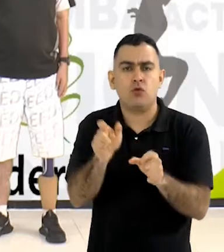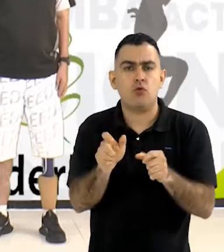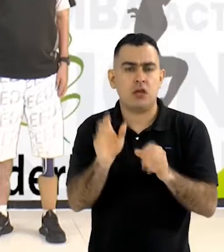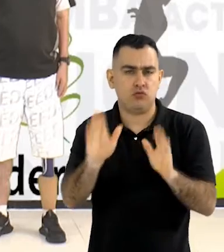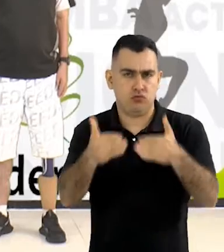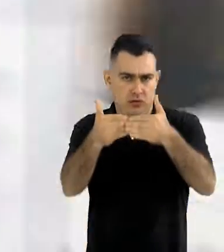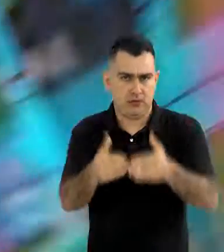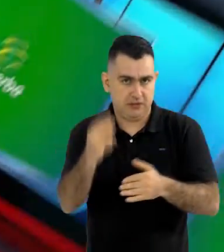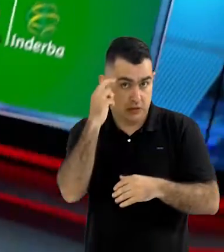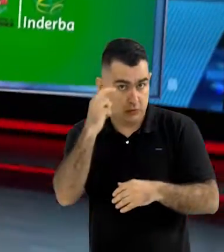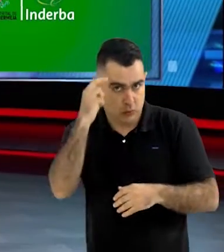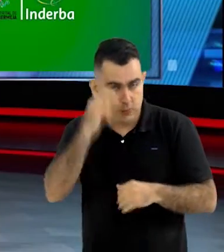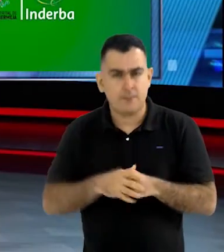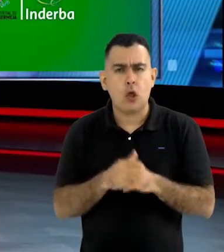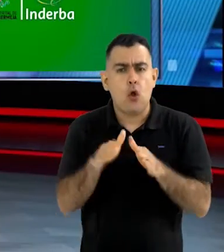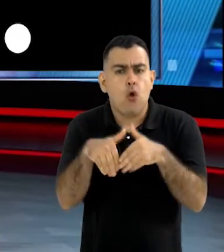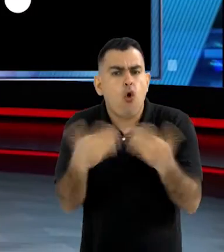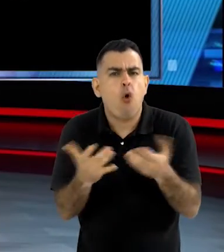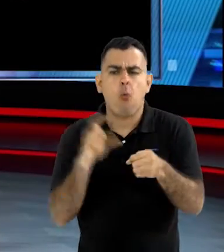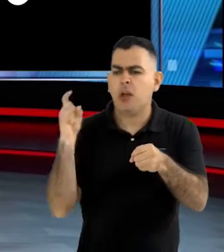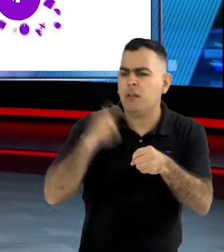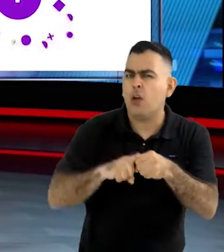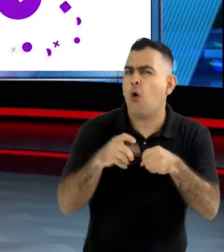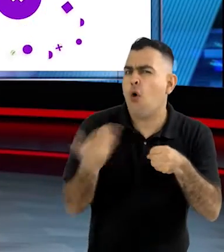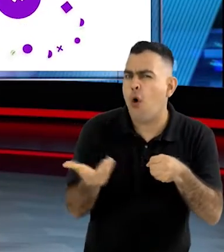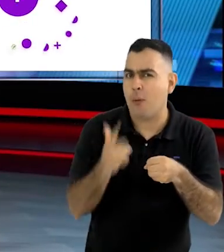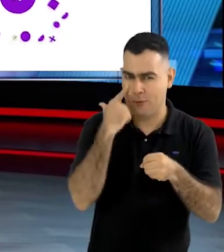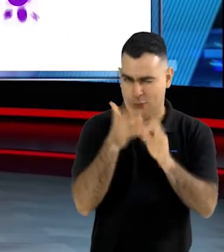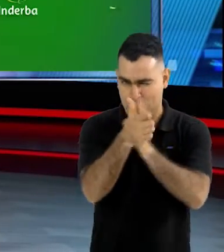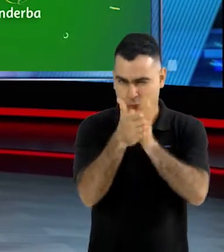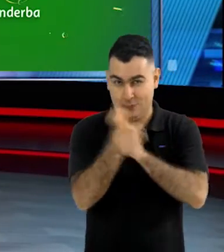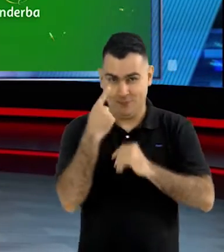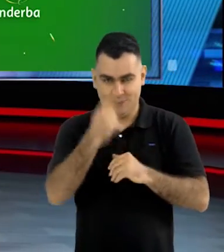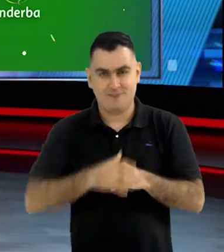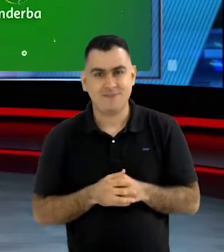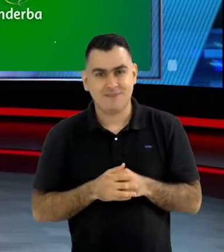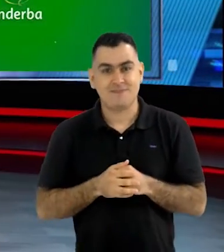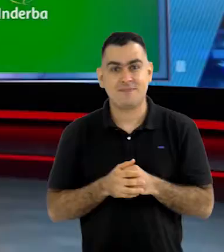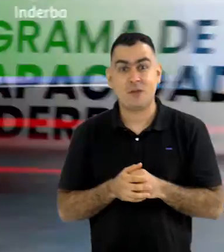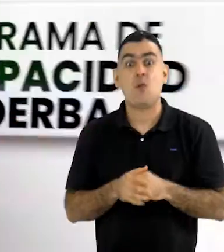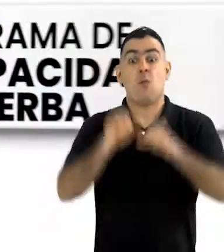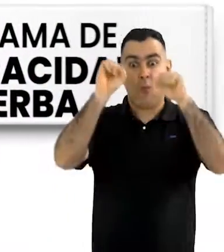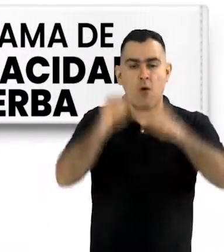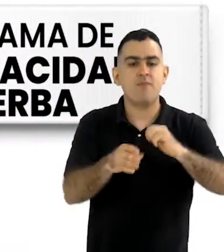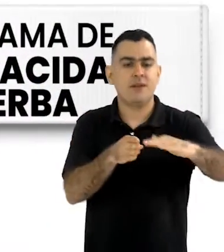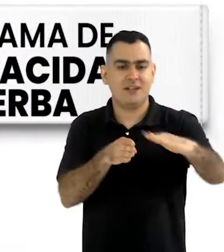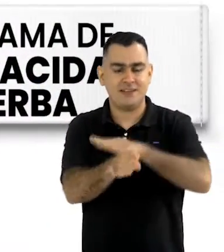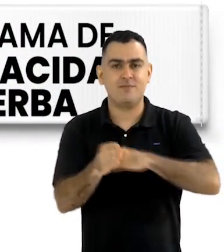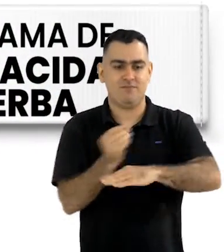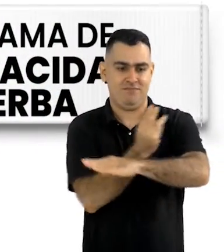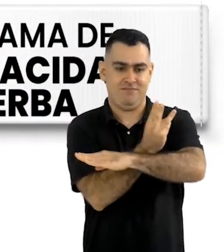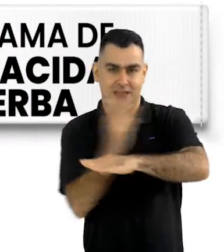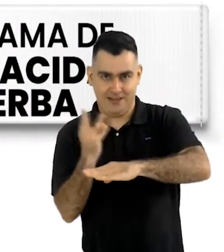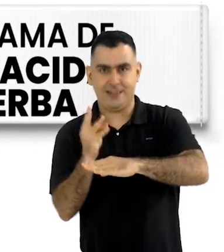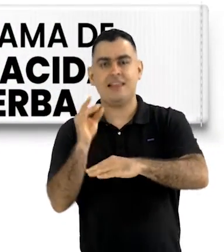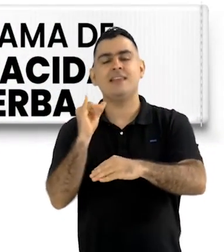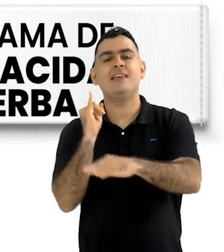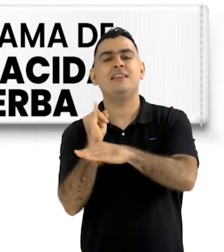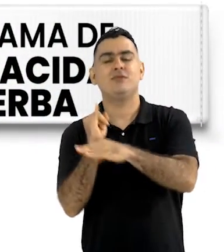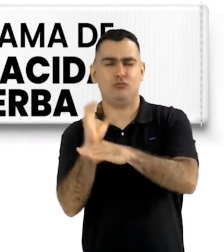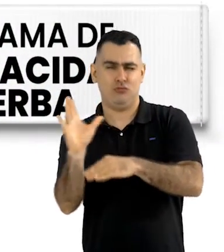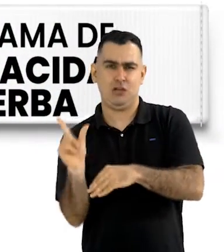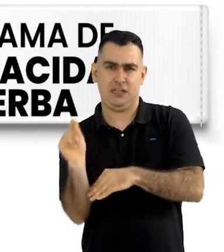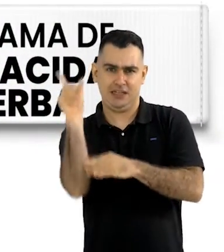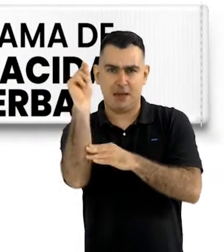de discapacidad intelectual. ¿Qué deben hacer? ¿Cómo se pueden inscribir? Acá le contamos. Pueden ingresar a la página web del